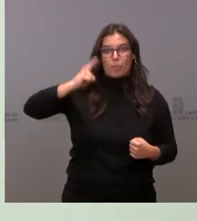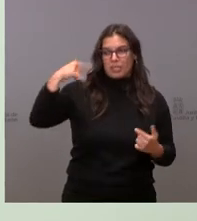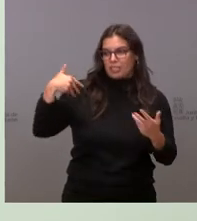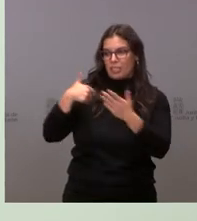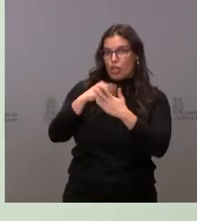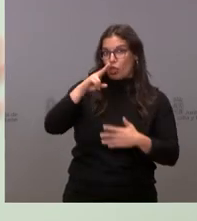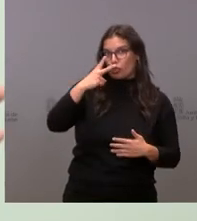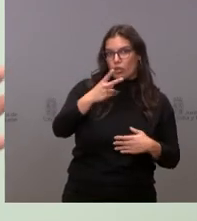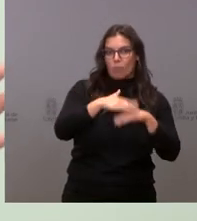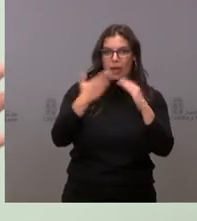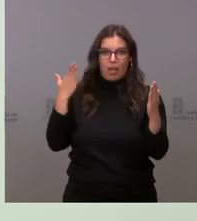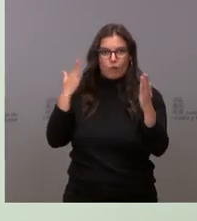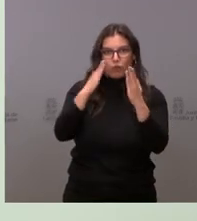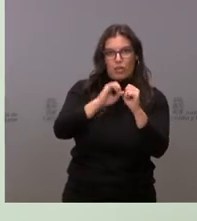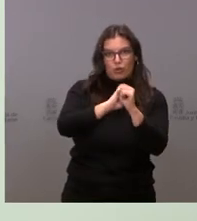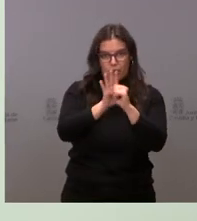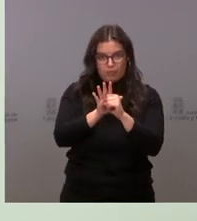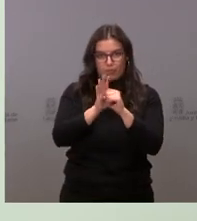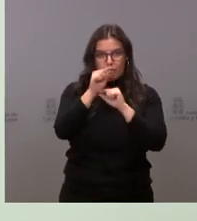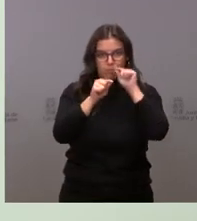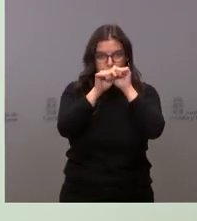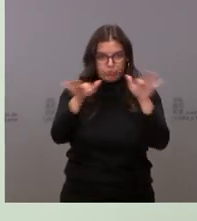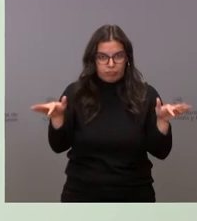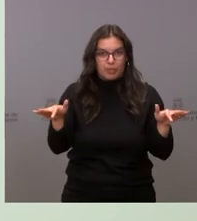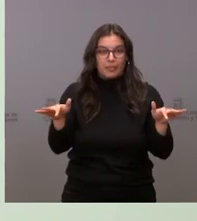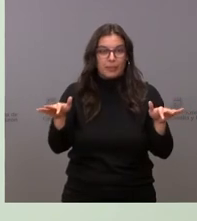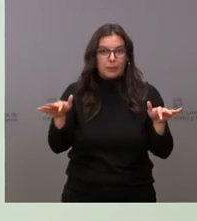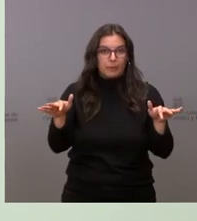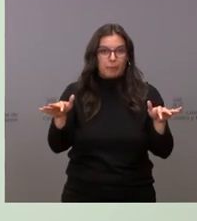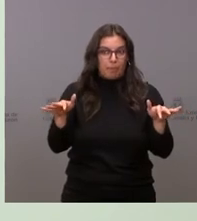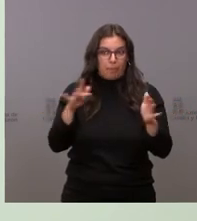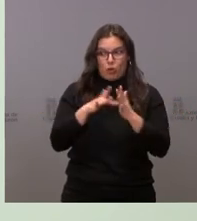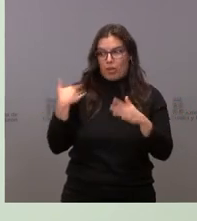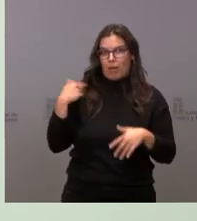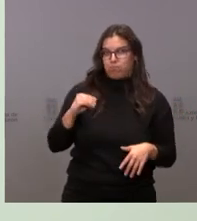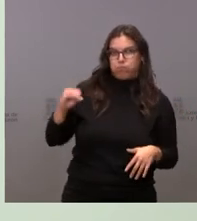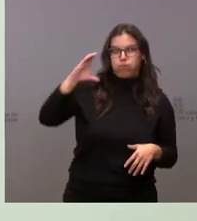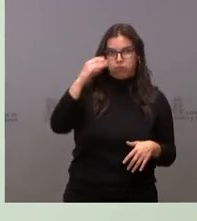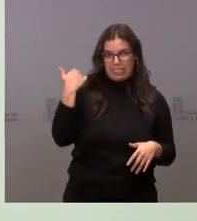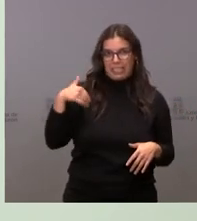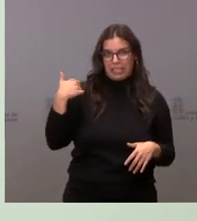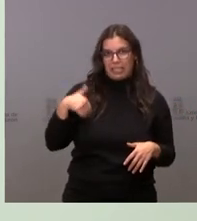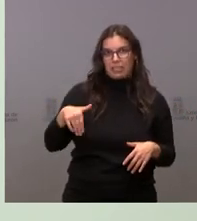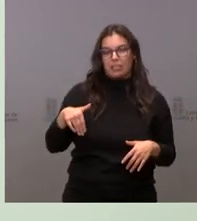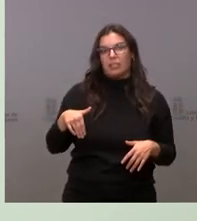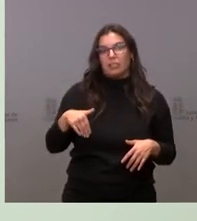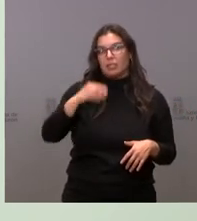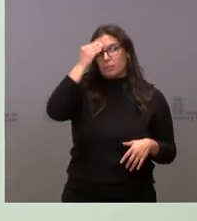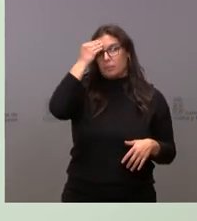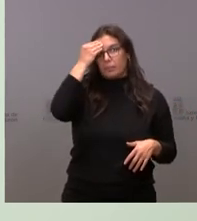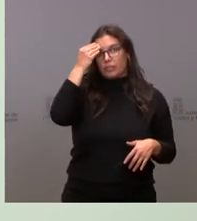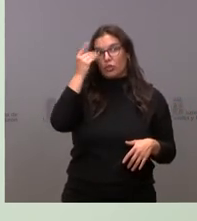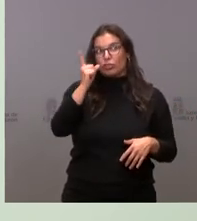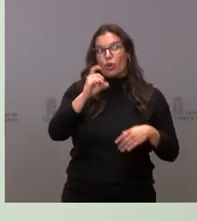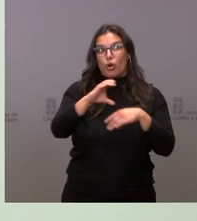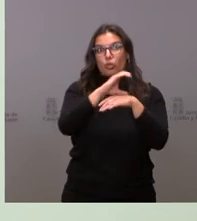para poder afrontar la pandemia? Fue la, bueno, creo que, yo creo que solo la consejería de